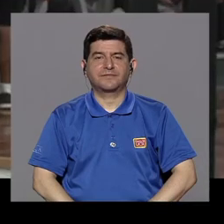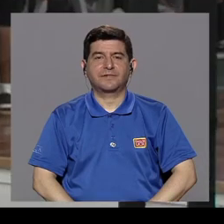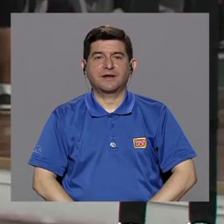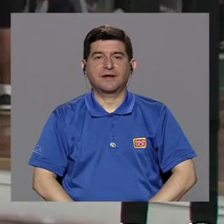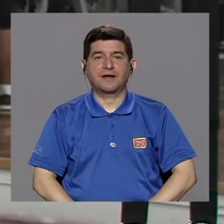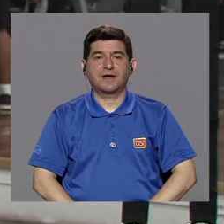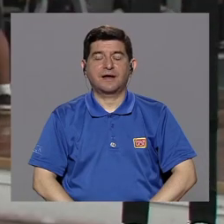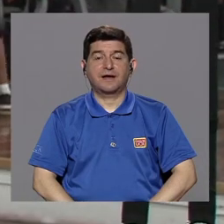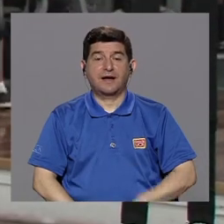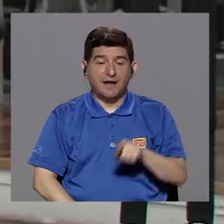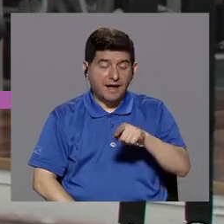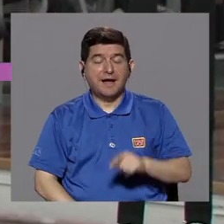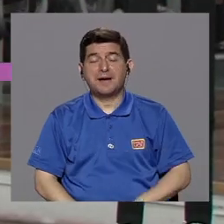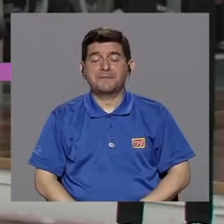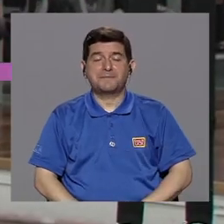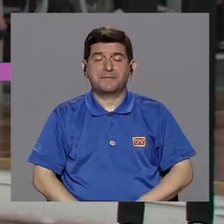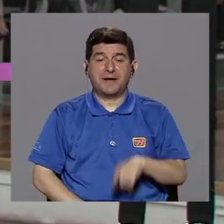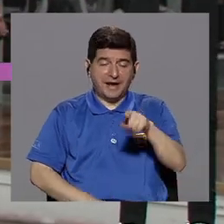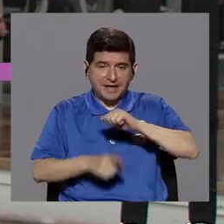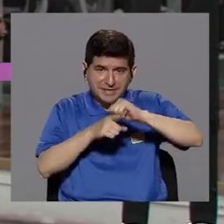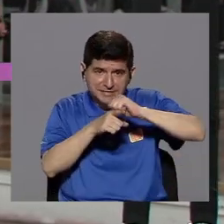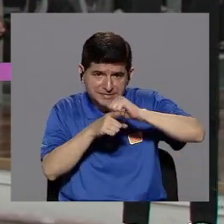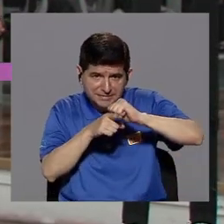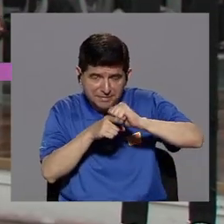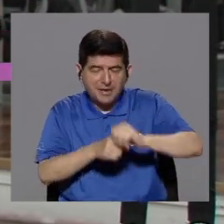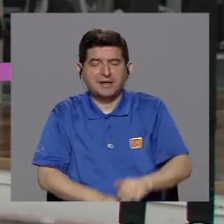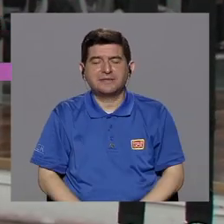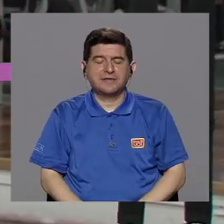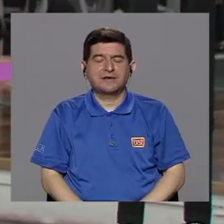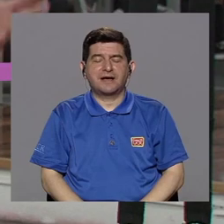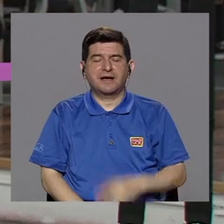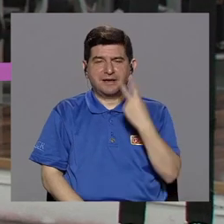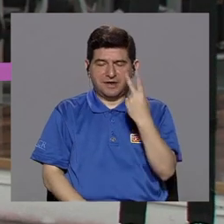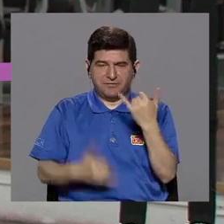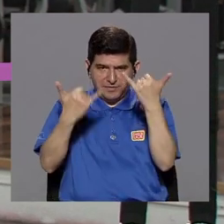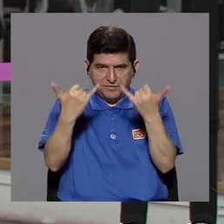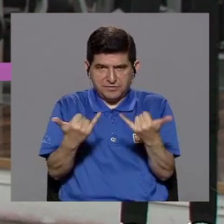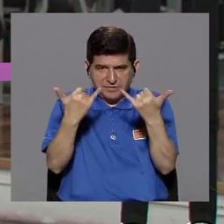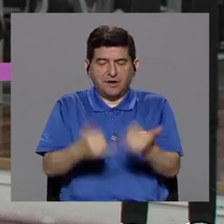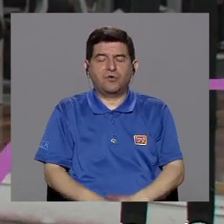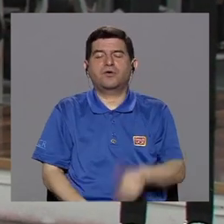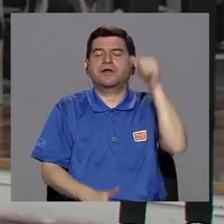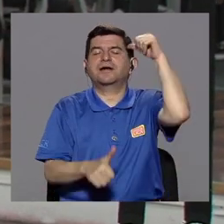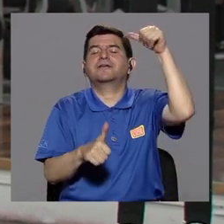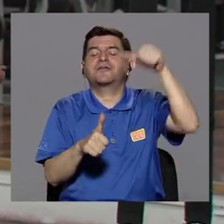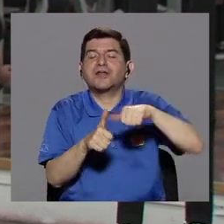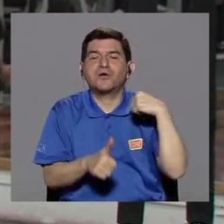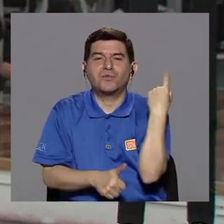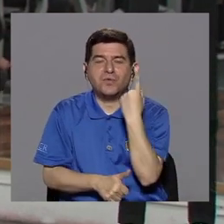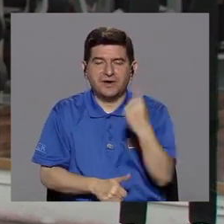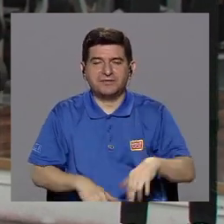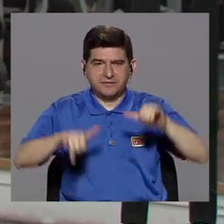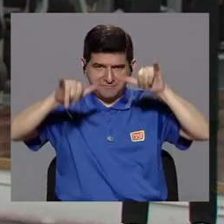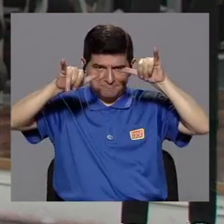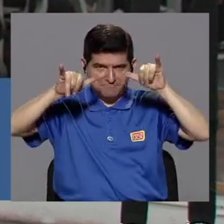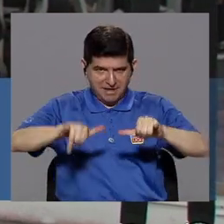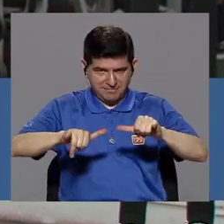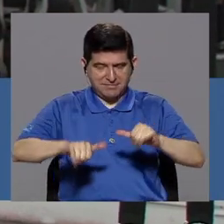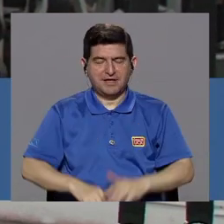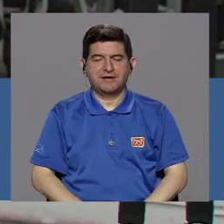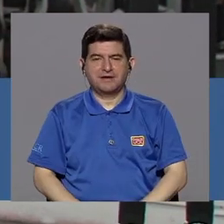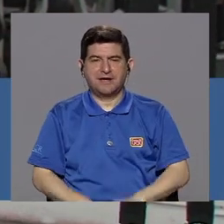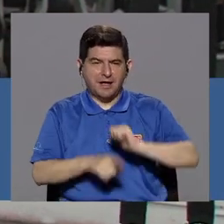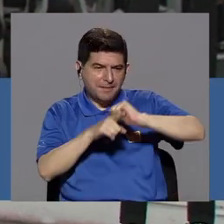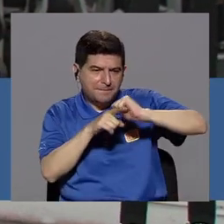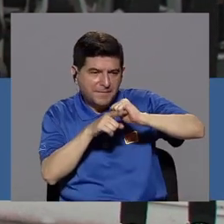Para construir nuestra cápsula del entrenamiento en suspensión, el cual hoy vimos un remo en TREX, vamos a recordar siempre mantener